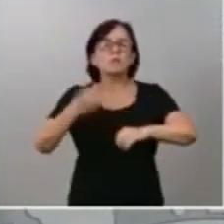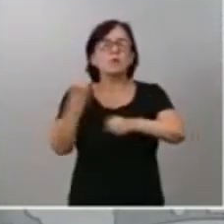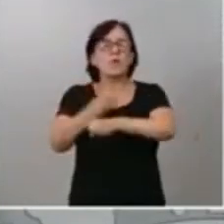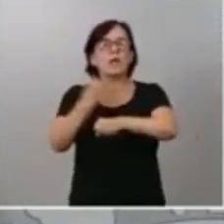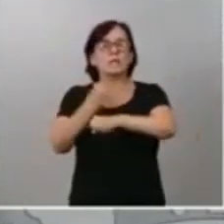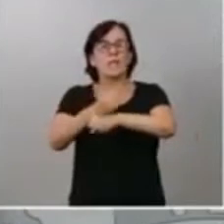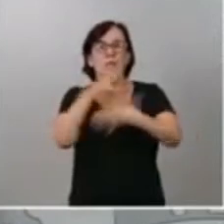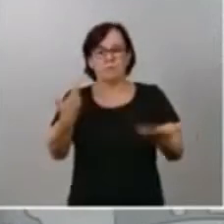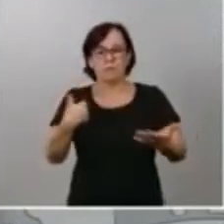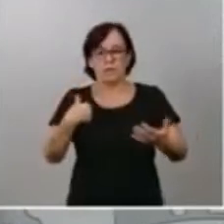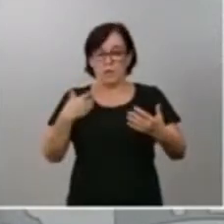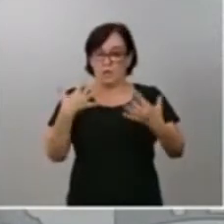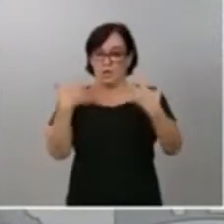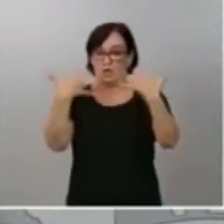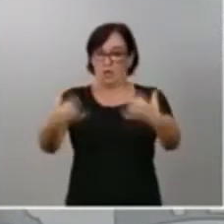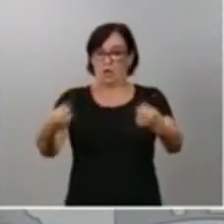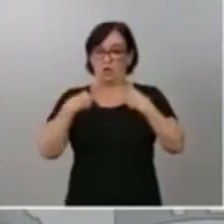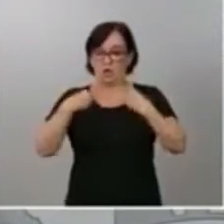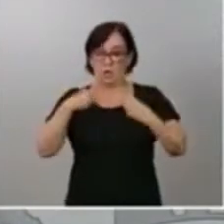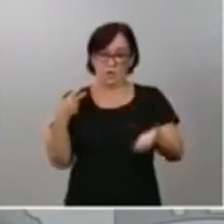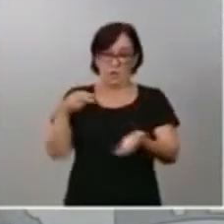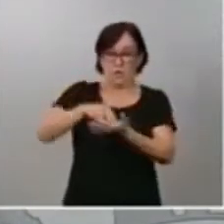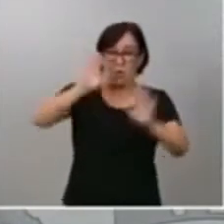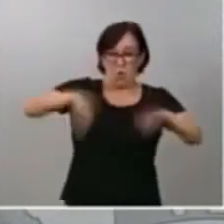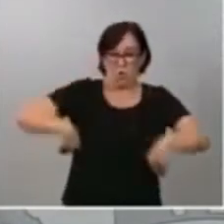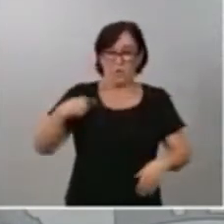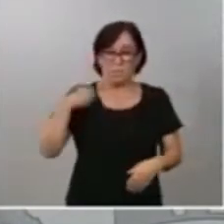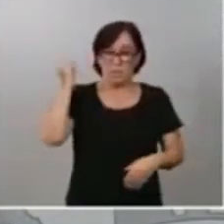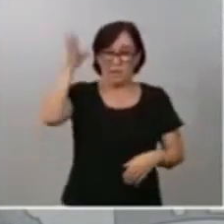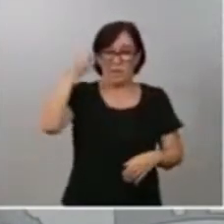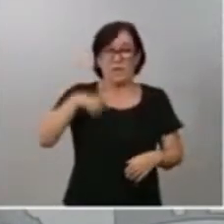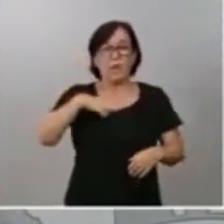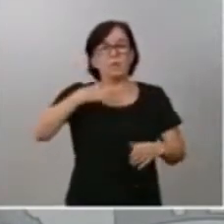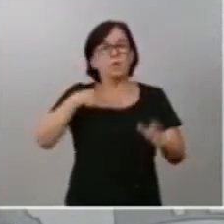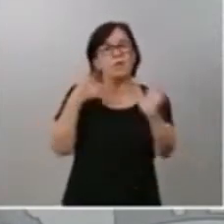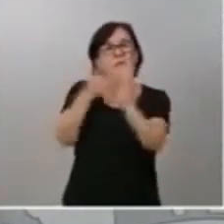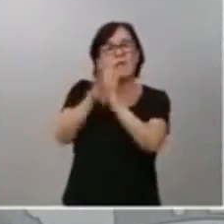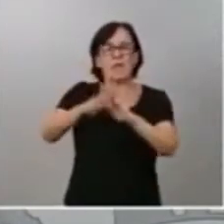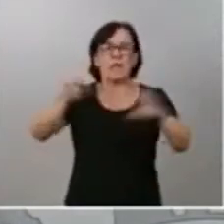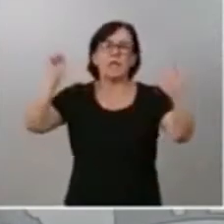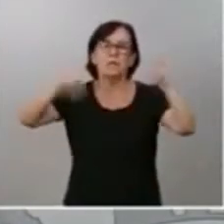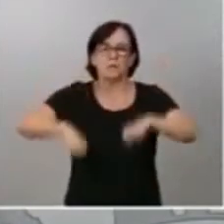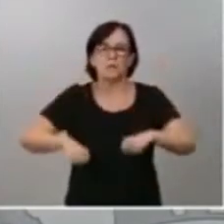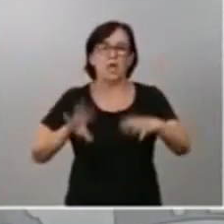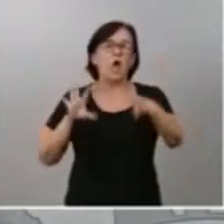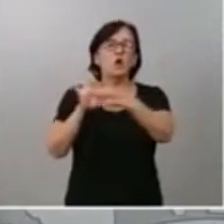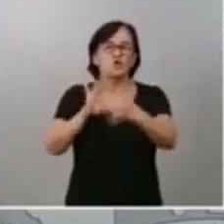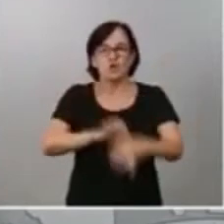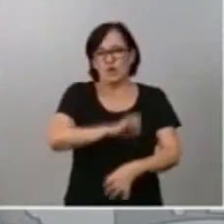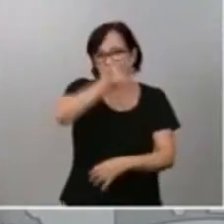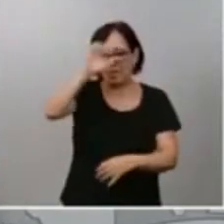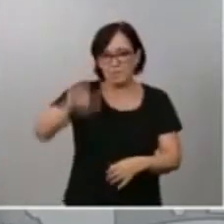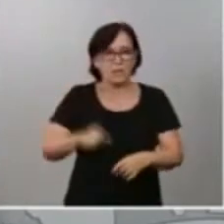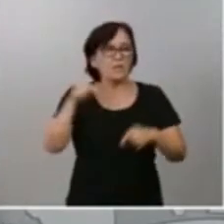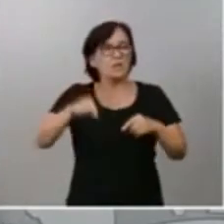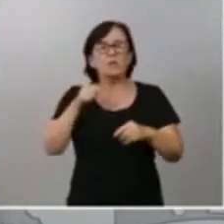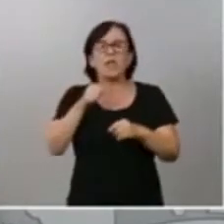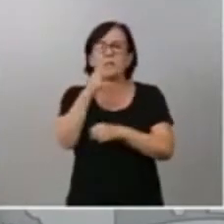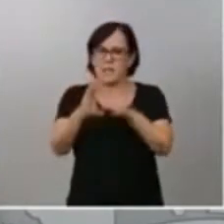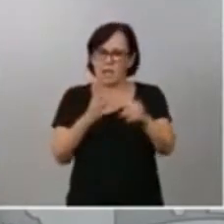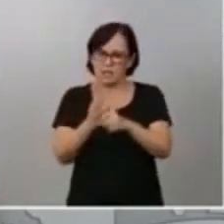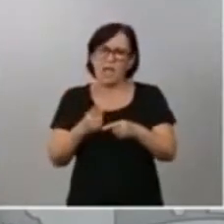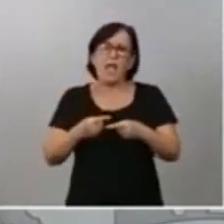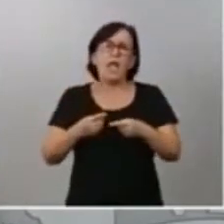en la última comparecencia en que tuve ocasión de poder explicar el acuerdo de la Unión Europea. Esta va a ser una legislatura larga, va a ser una